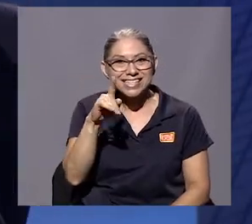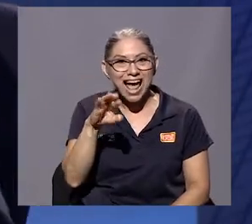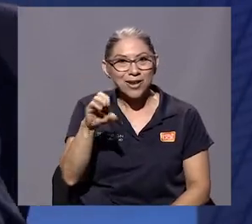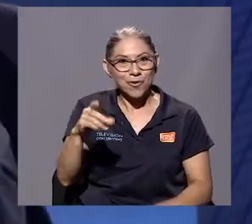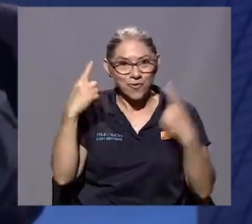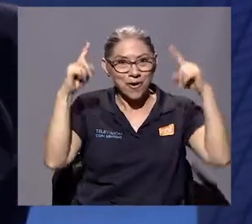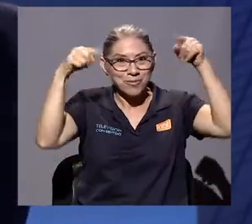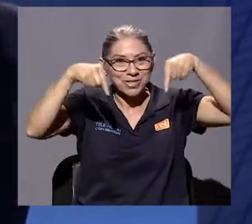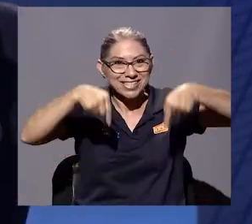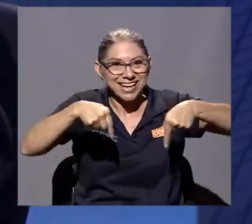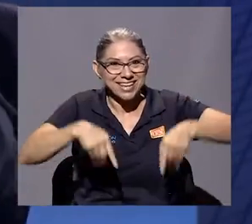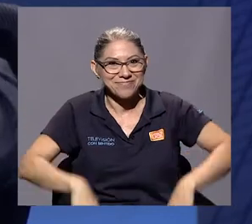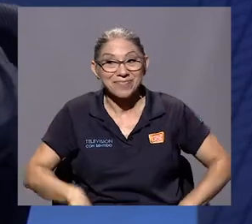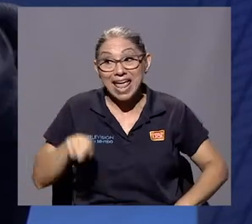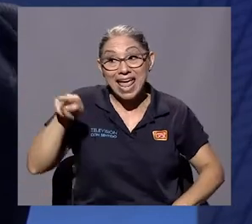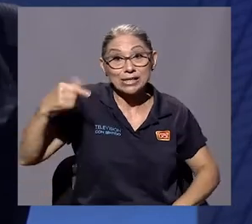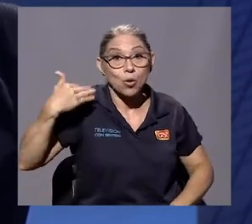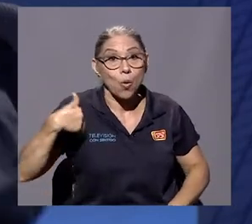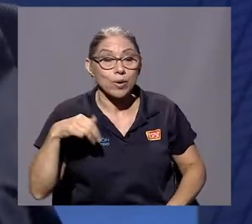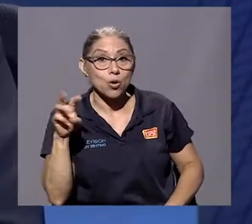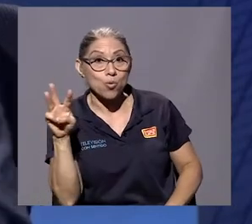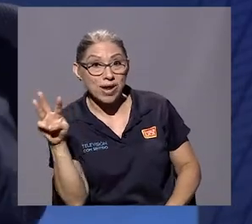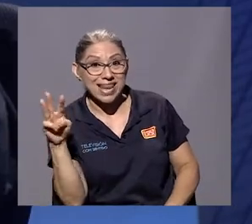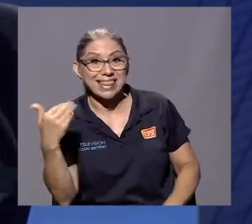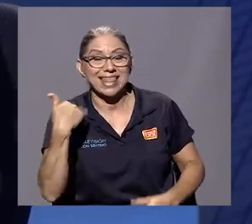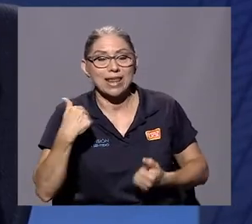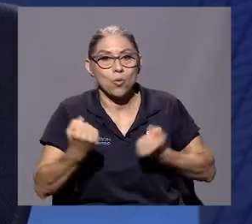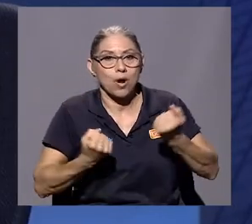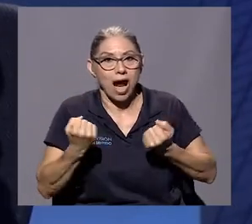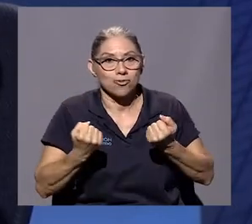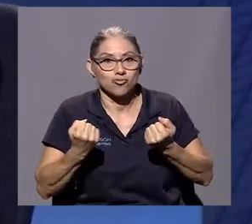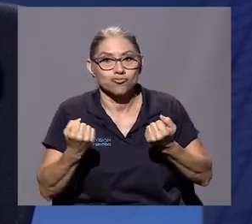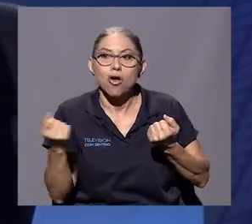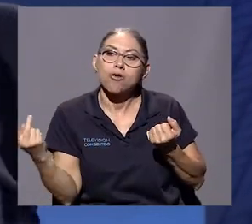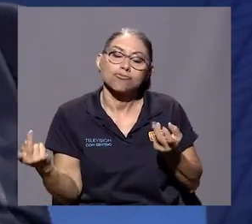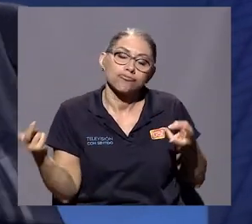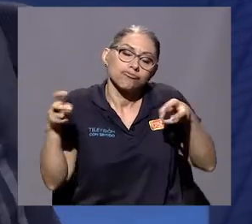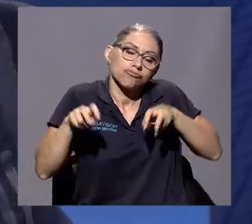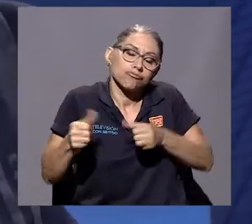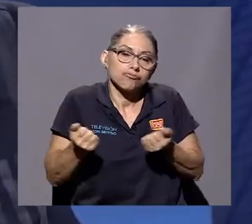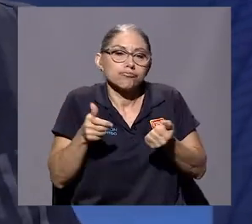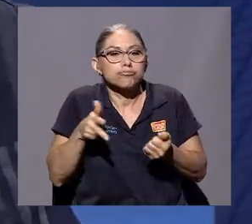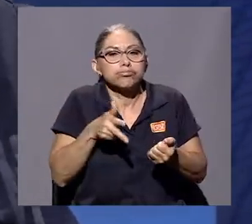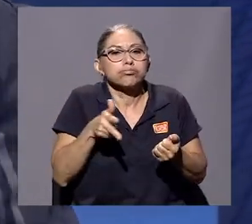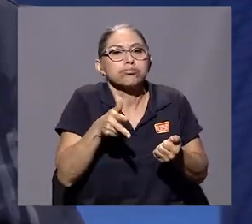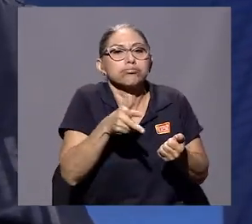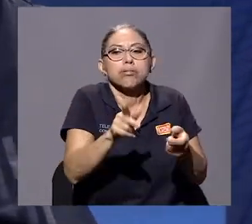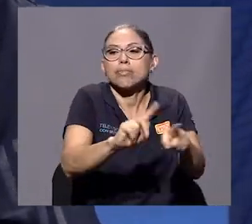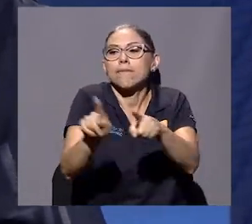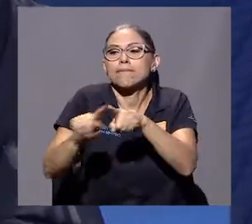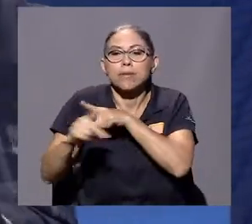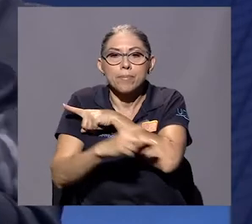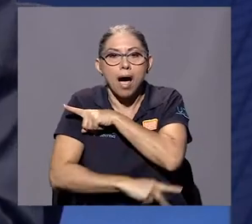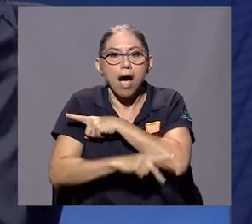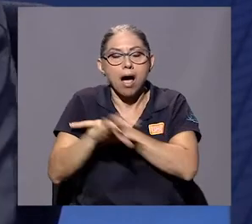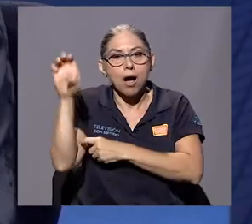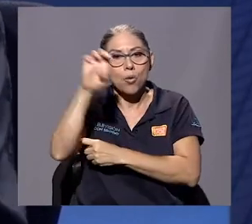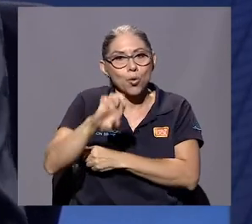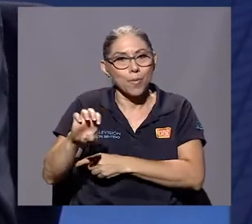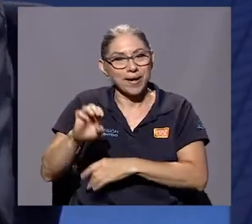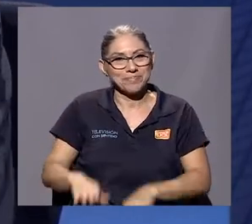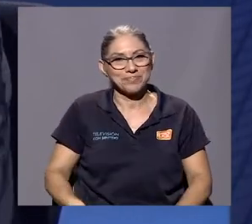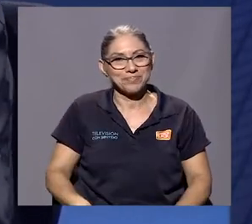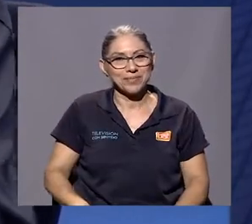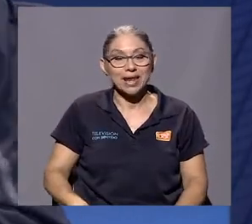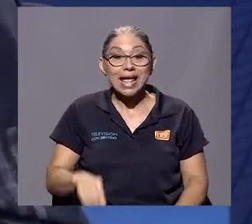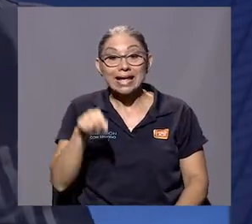Willy, tenía un carro y con él hicimos un recorrido por algunos países de Europa. Y en